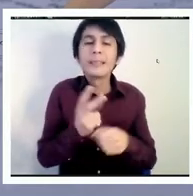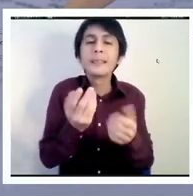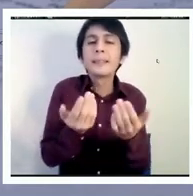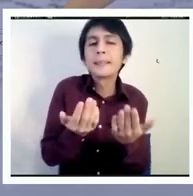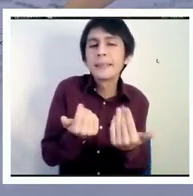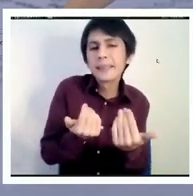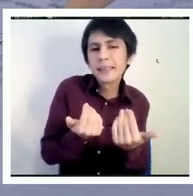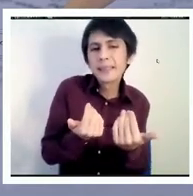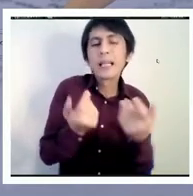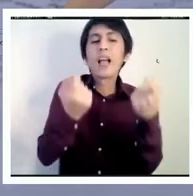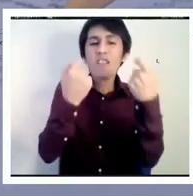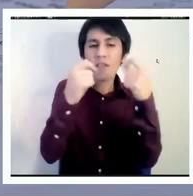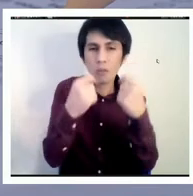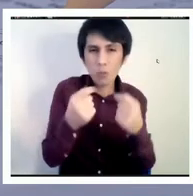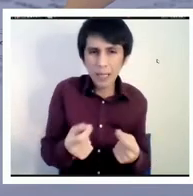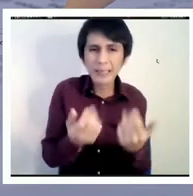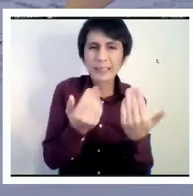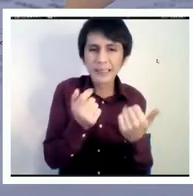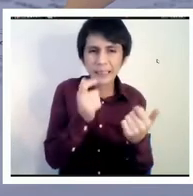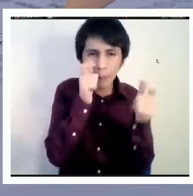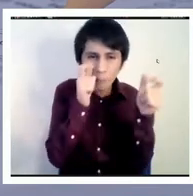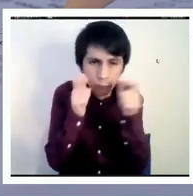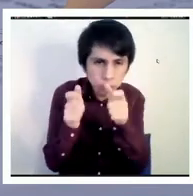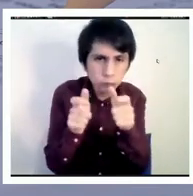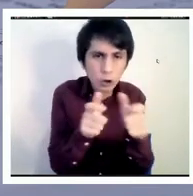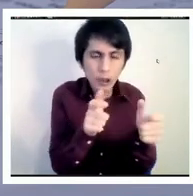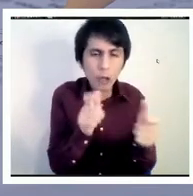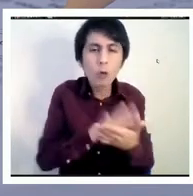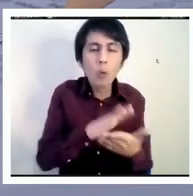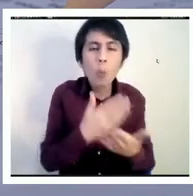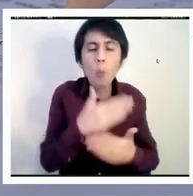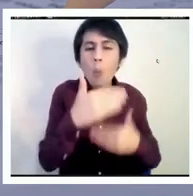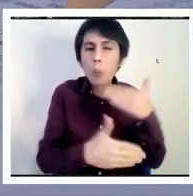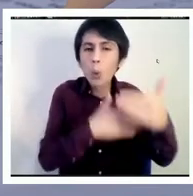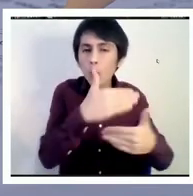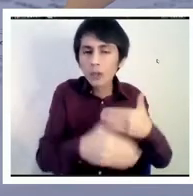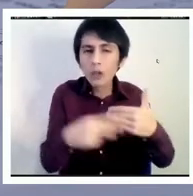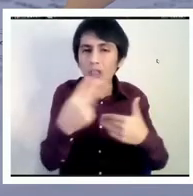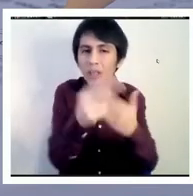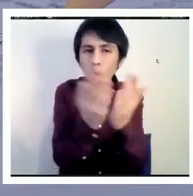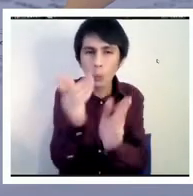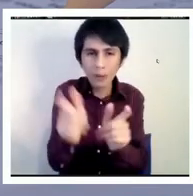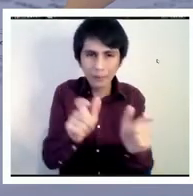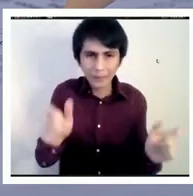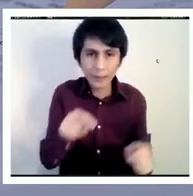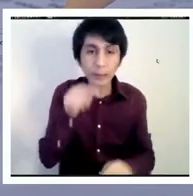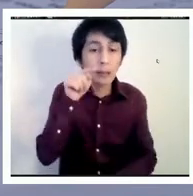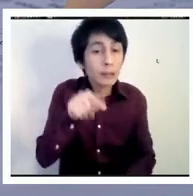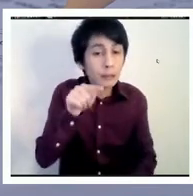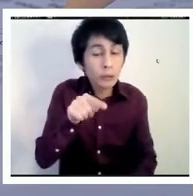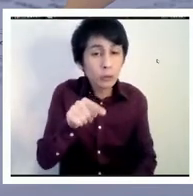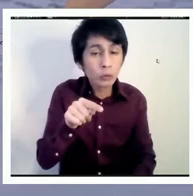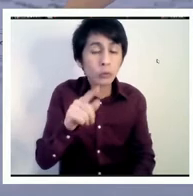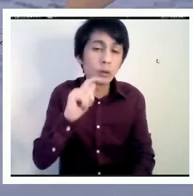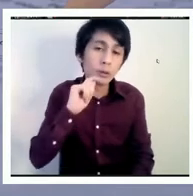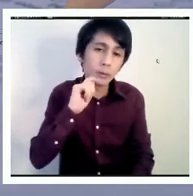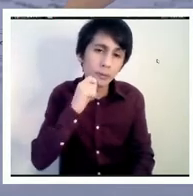evaluar y monitorear el progreso de los alumnos y esto no está lejos de cómo nosotros podemos